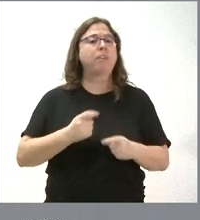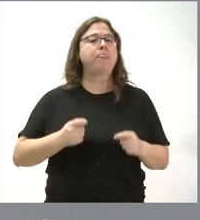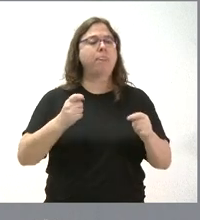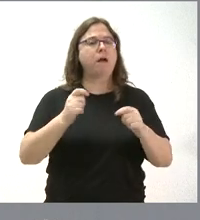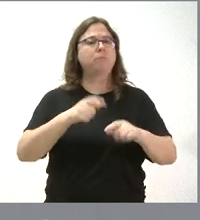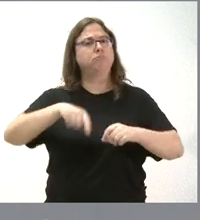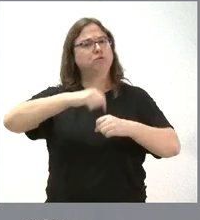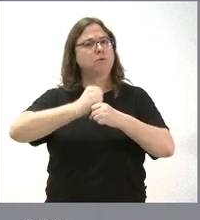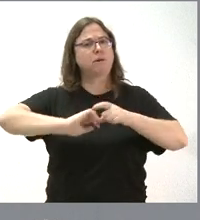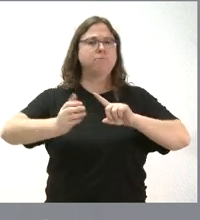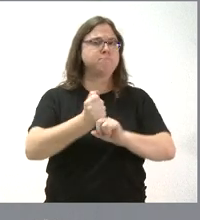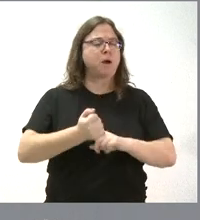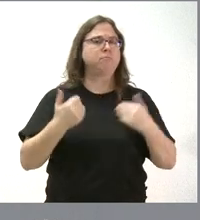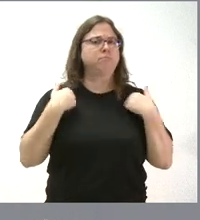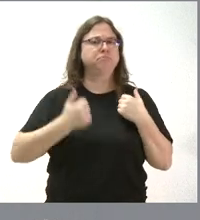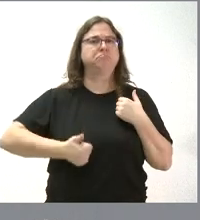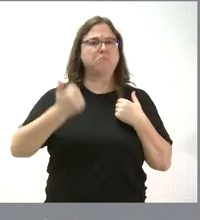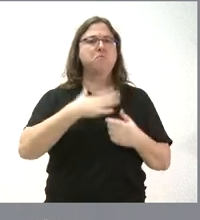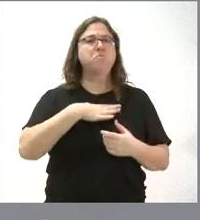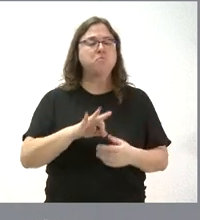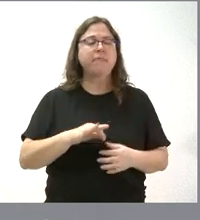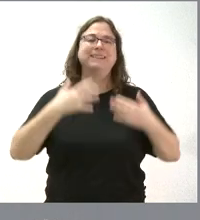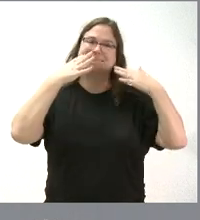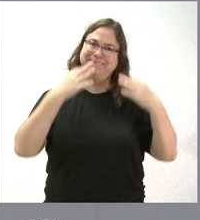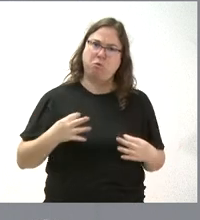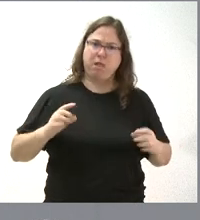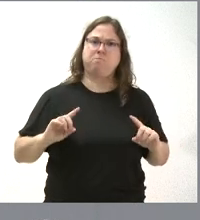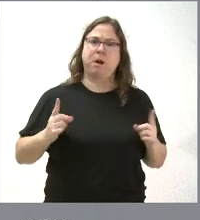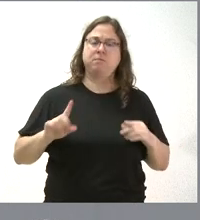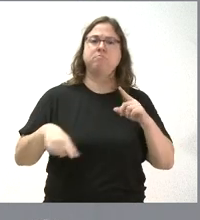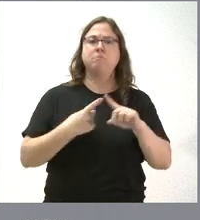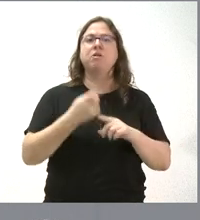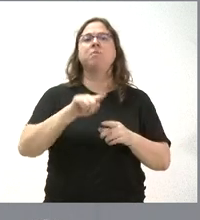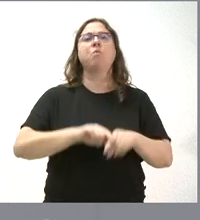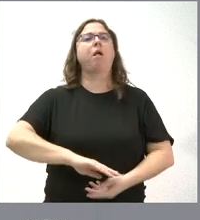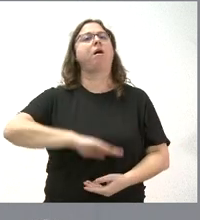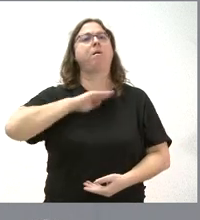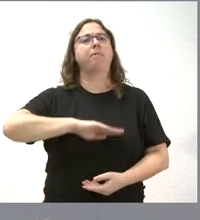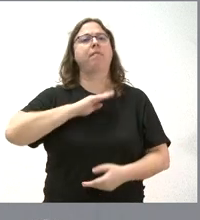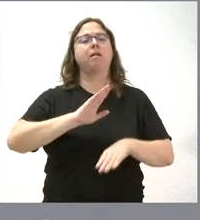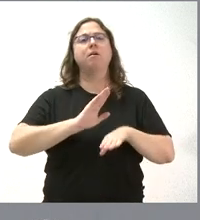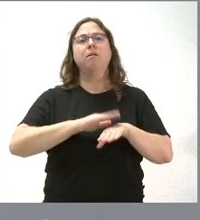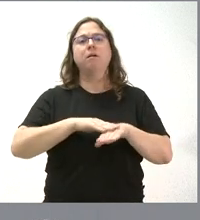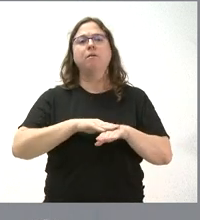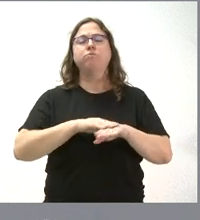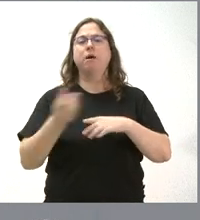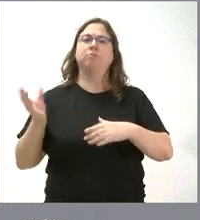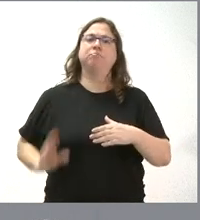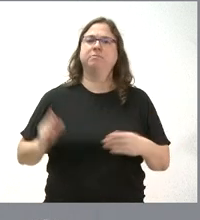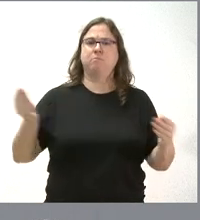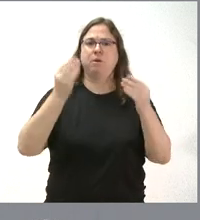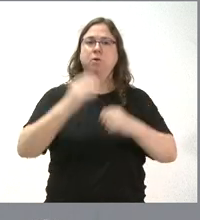a puestos de más responsabilidad, con mayor seguridad y también con mayor capacidad de ir aumentando sus retribuciones.